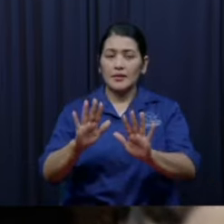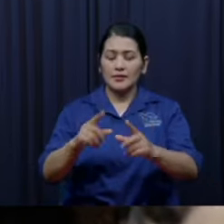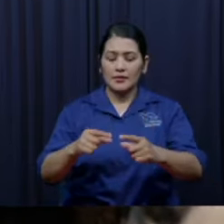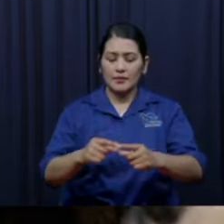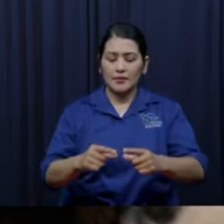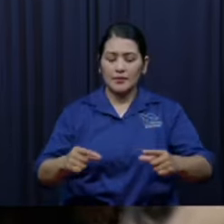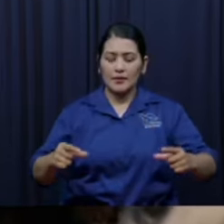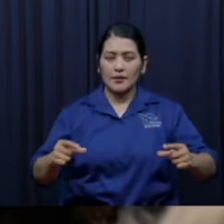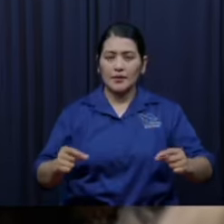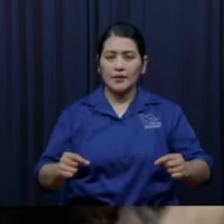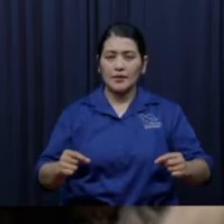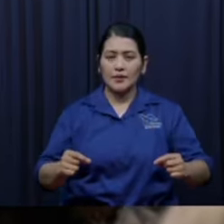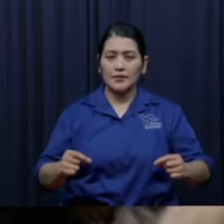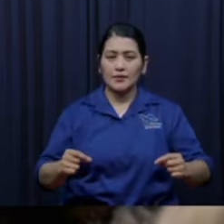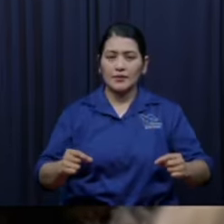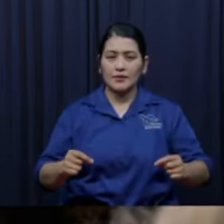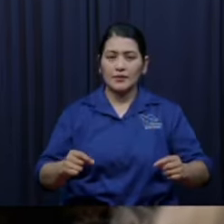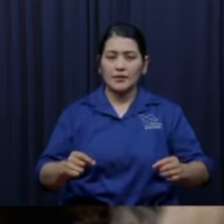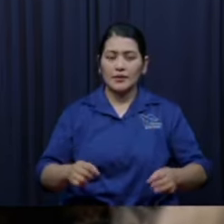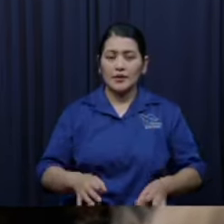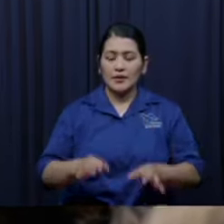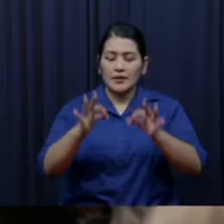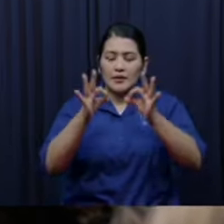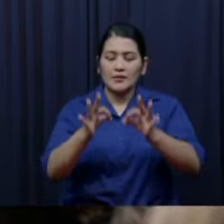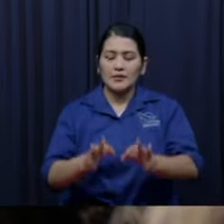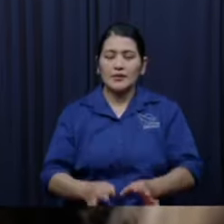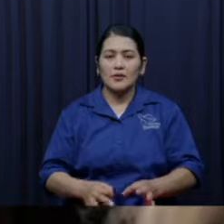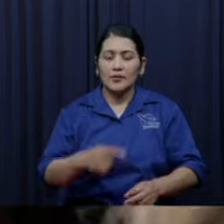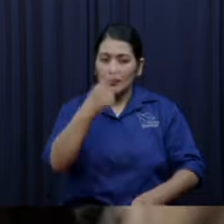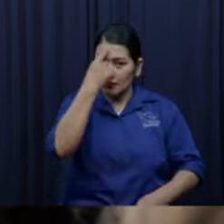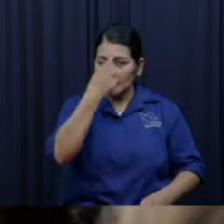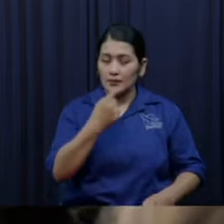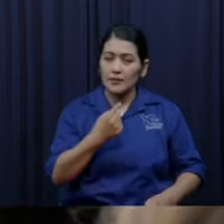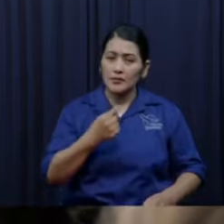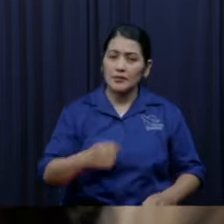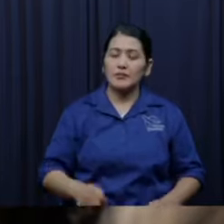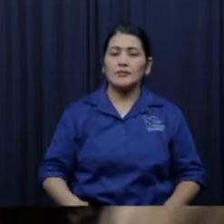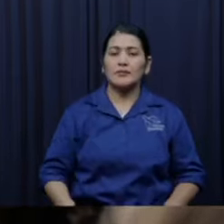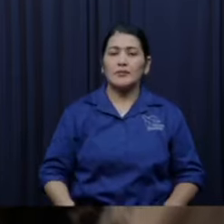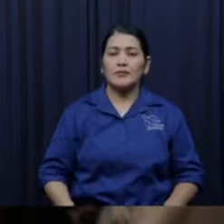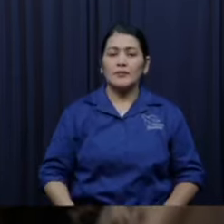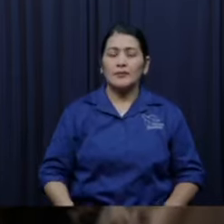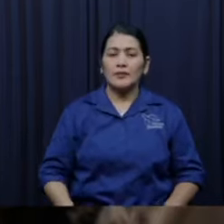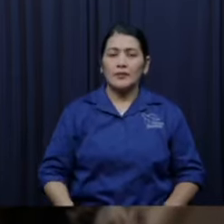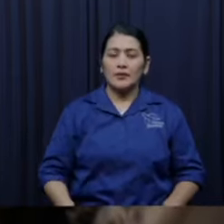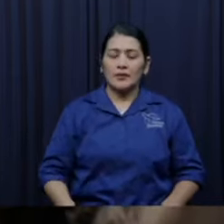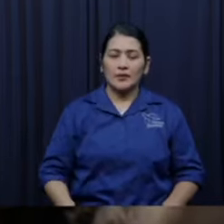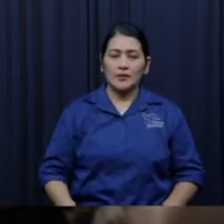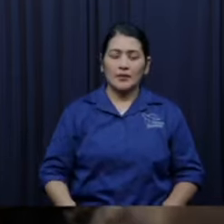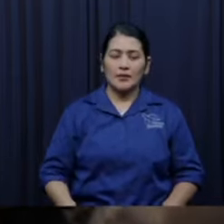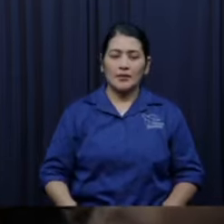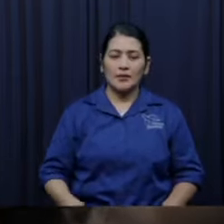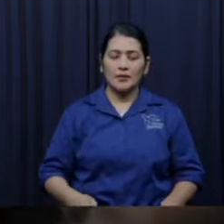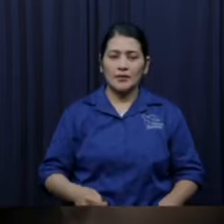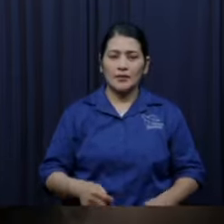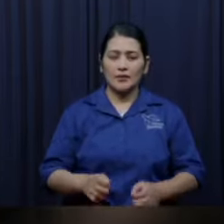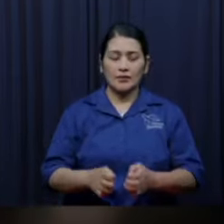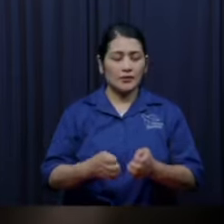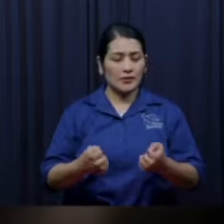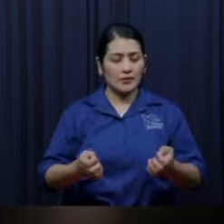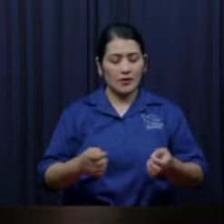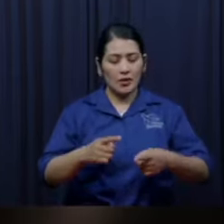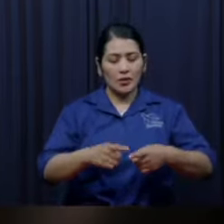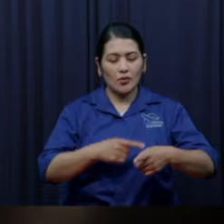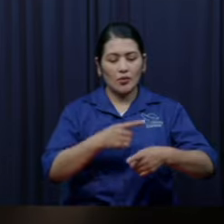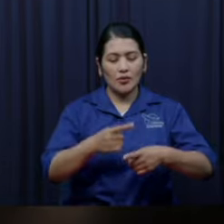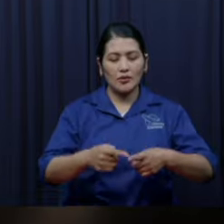¿ah? 5 5 que sales entonces cuando contaron ellos la ofrenda vinieron y